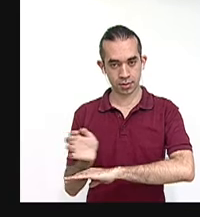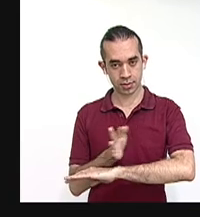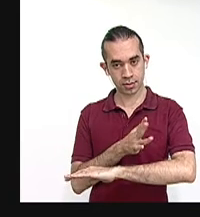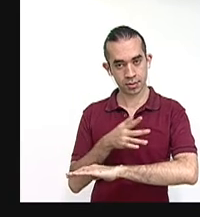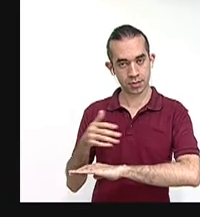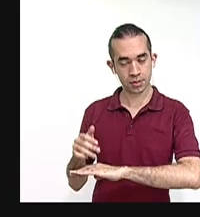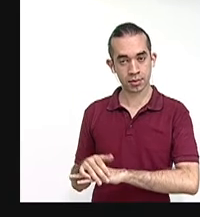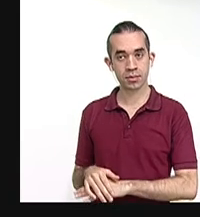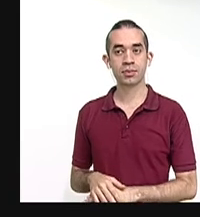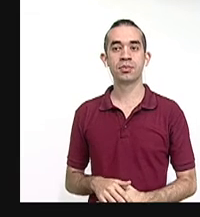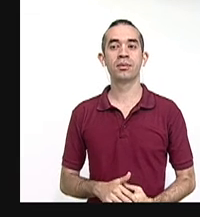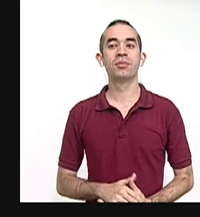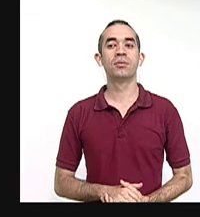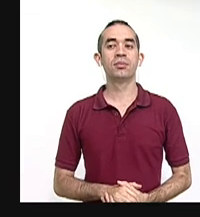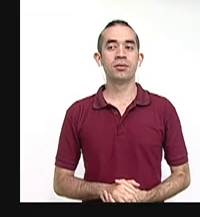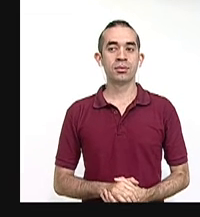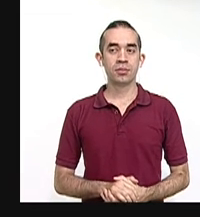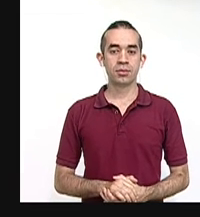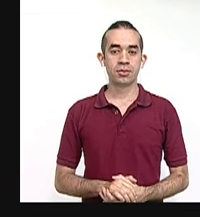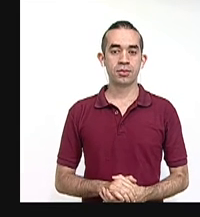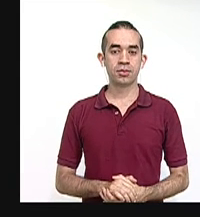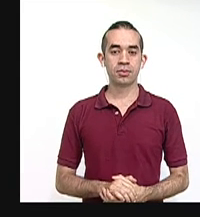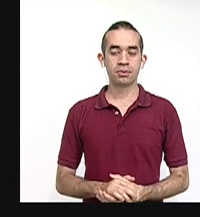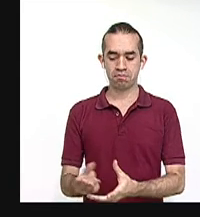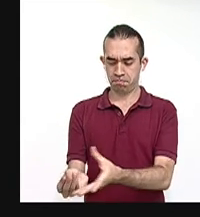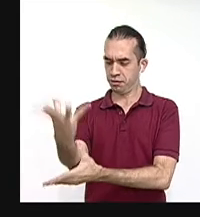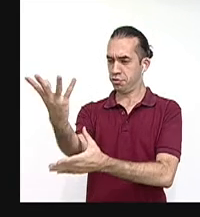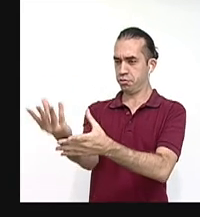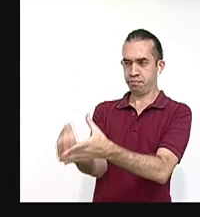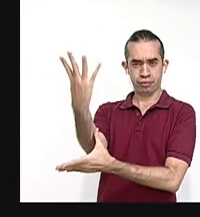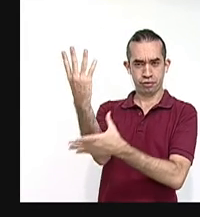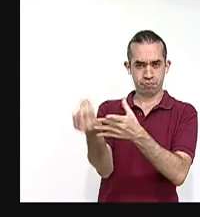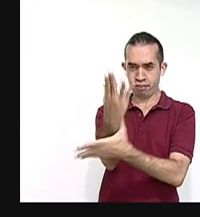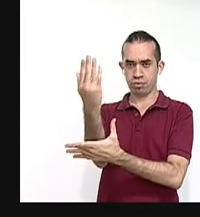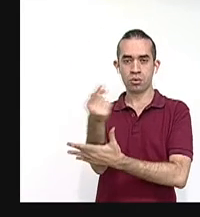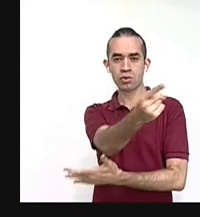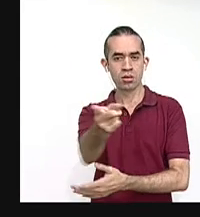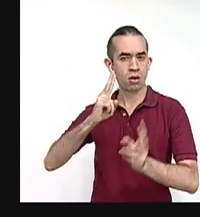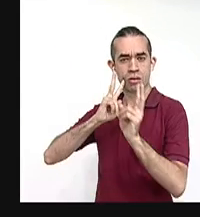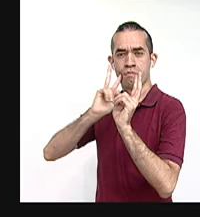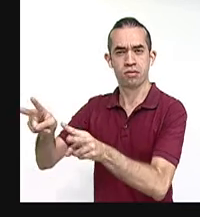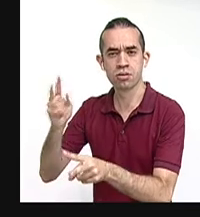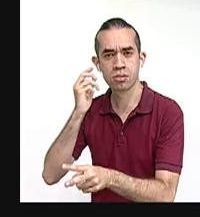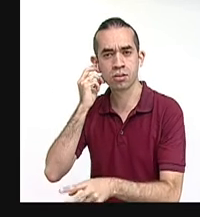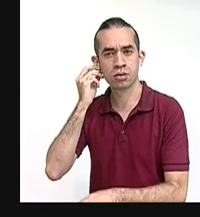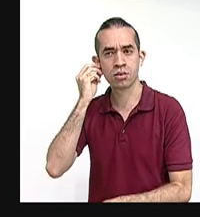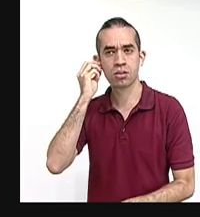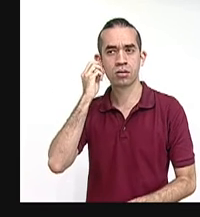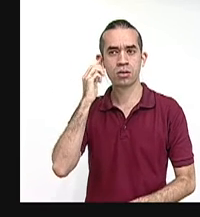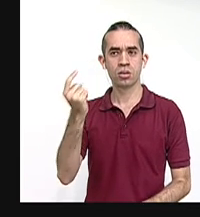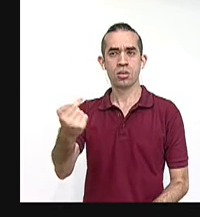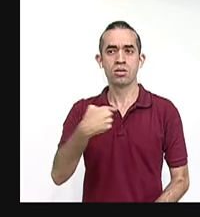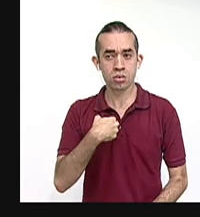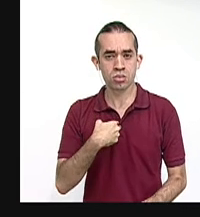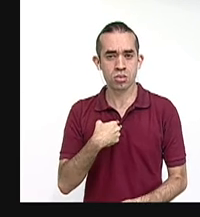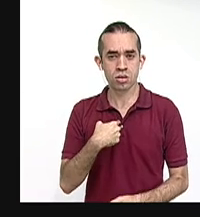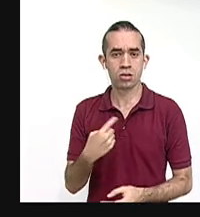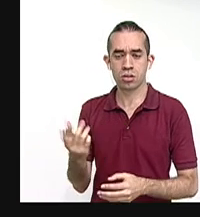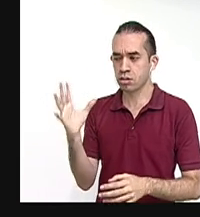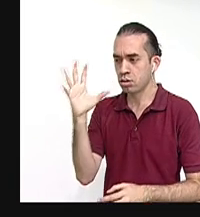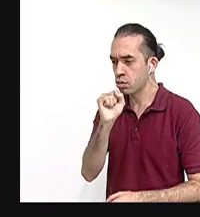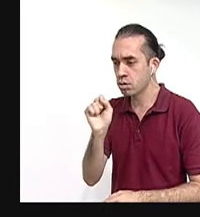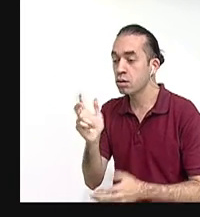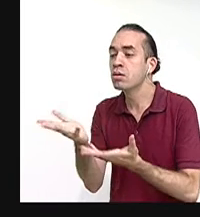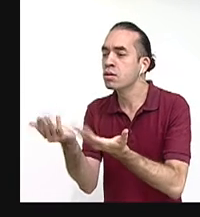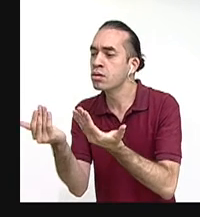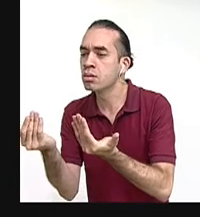Las cosas hablan y ustedes se empecinan en no escucharlas. Yo no hago más que acercarme a lo